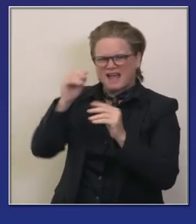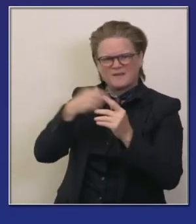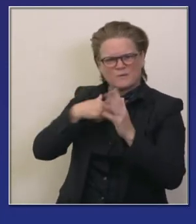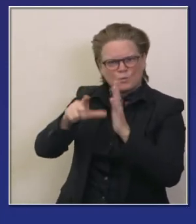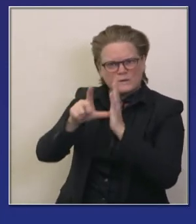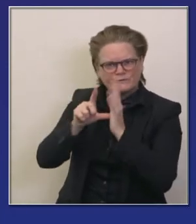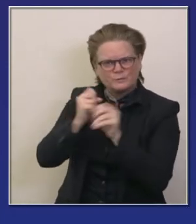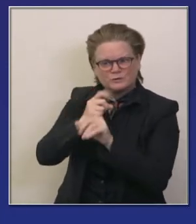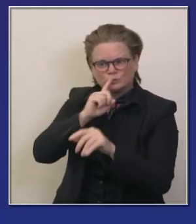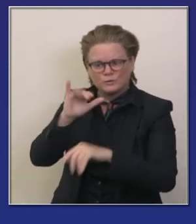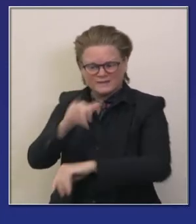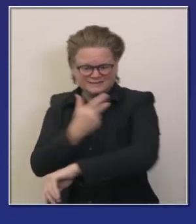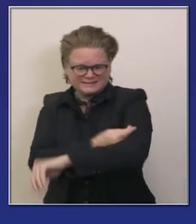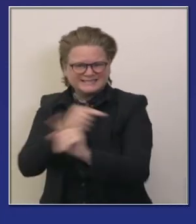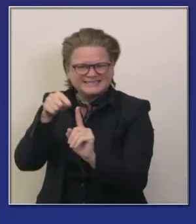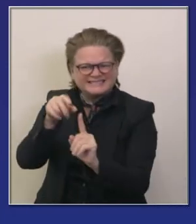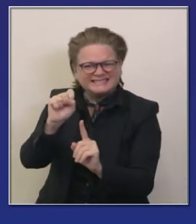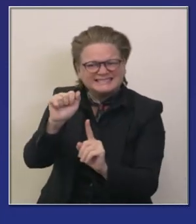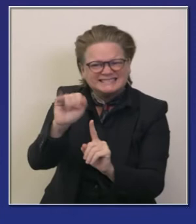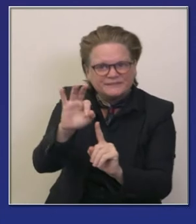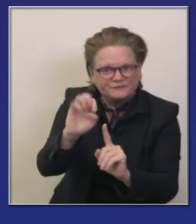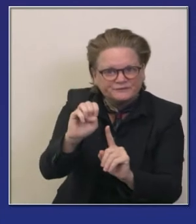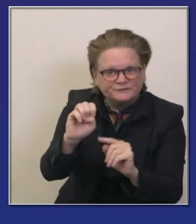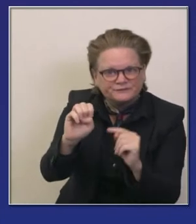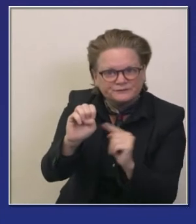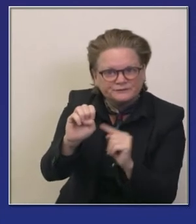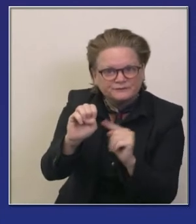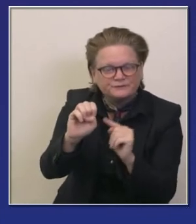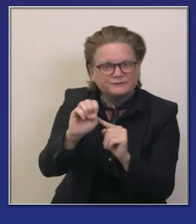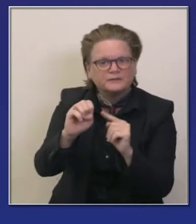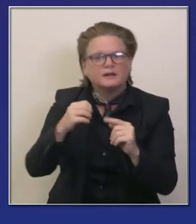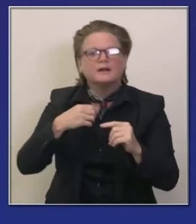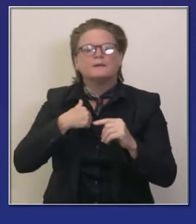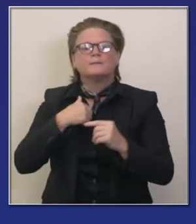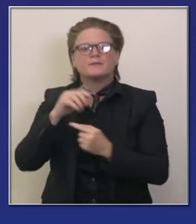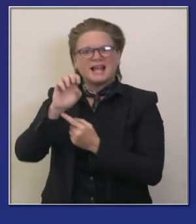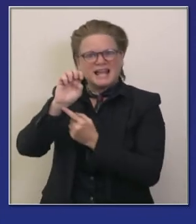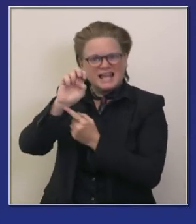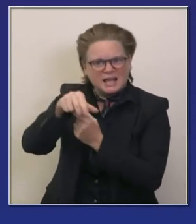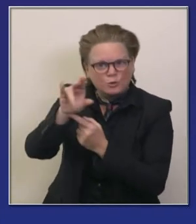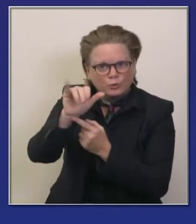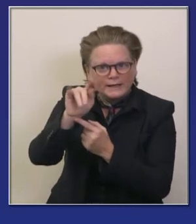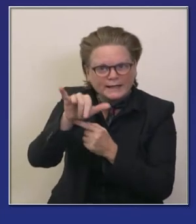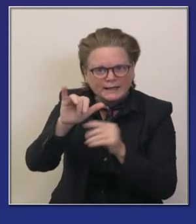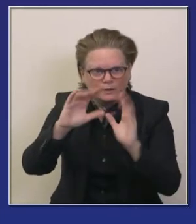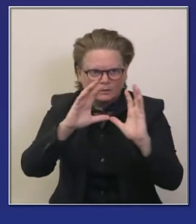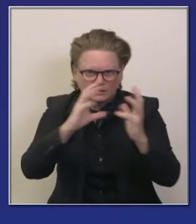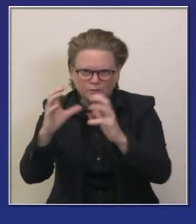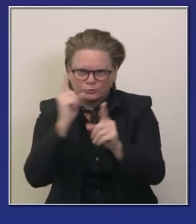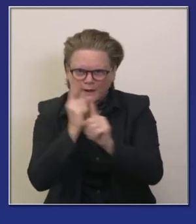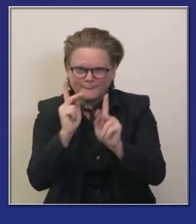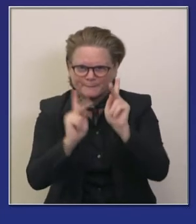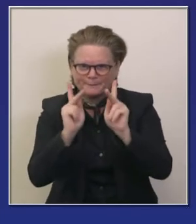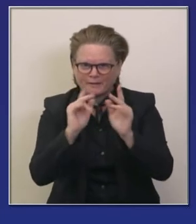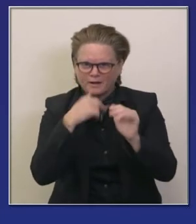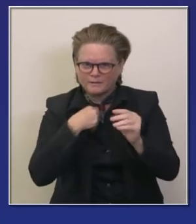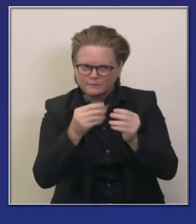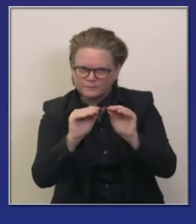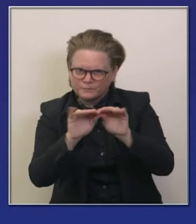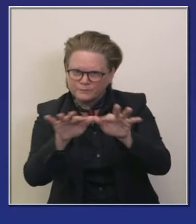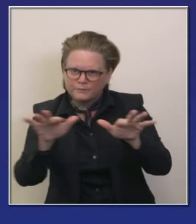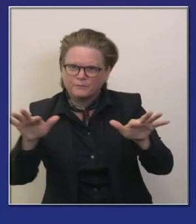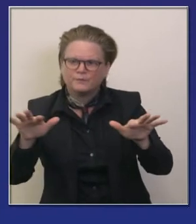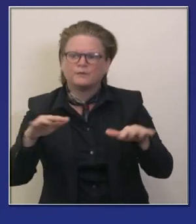justa y equitativa distribución de la vacuna hemos estado resaltando en las últimas semanas nuestro progreso sobre las vacunas